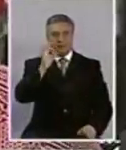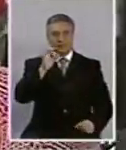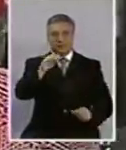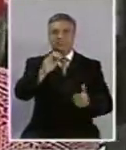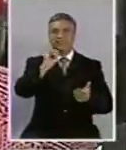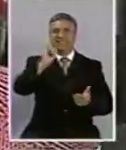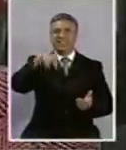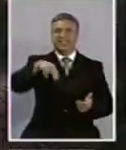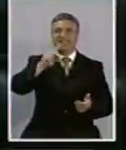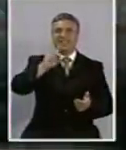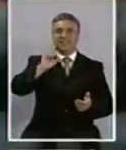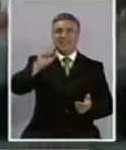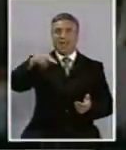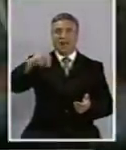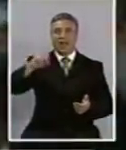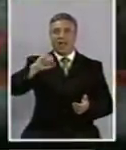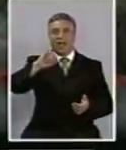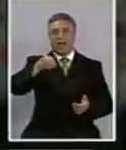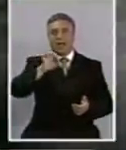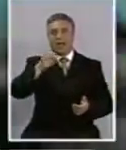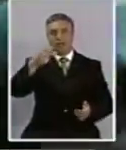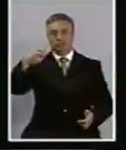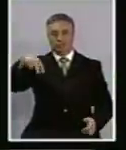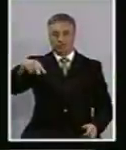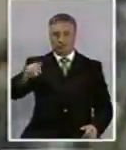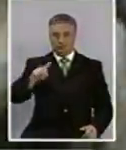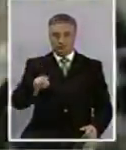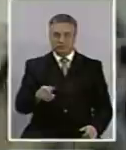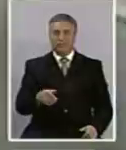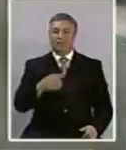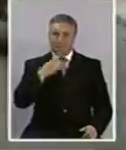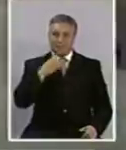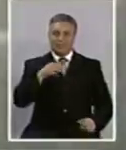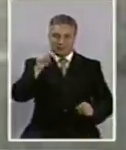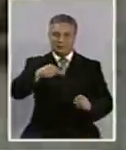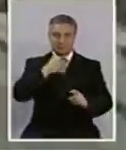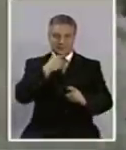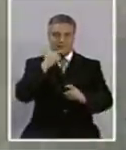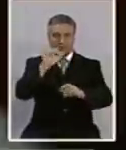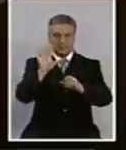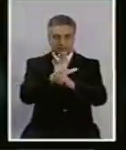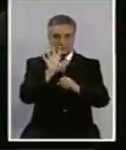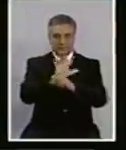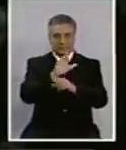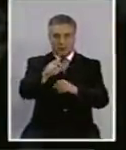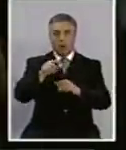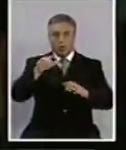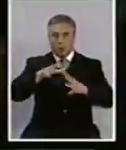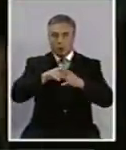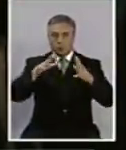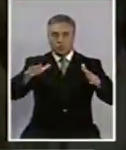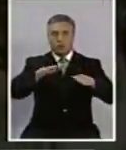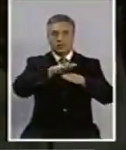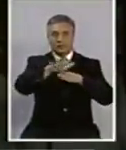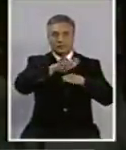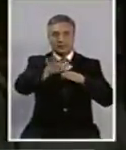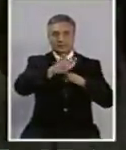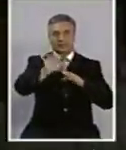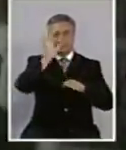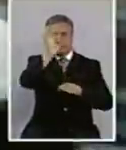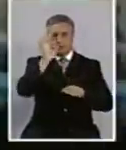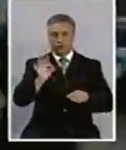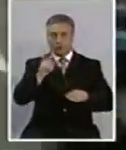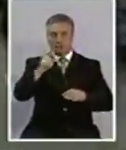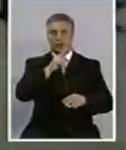Es de Indiana Jones. Es la nueva experiencia que podrán vivir los amantes del cine en nuestro país, público que tiene un aumento de un 15% anual